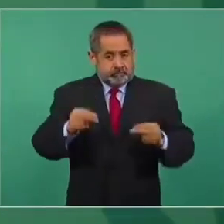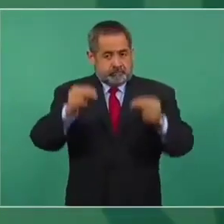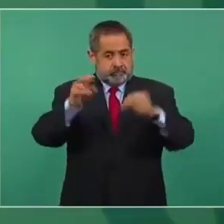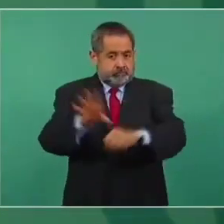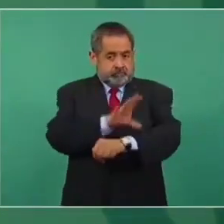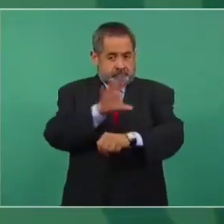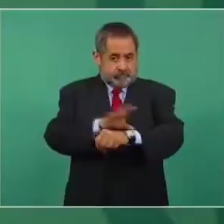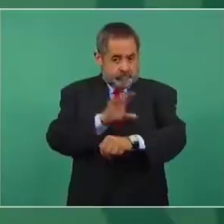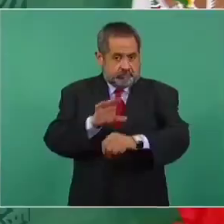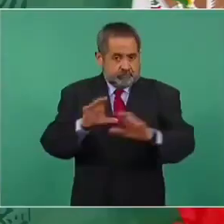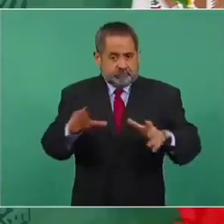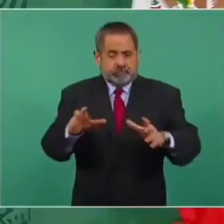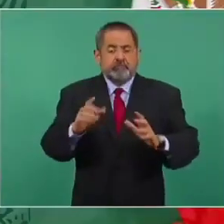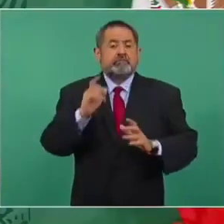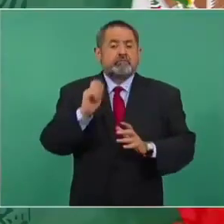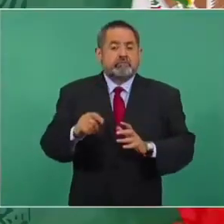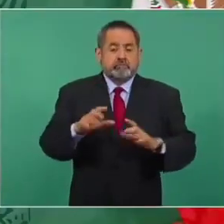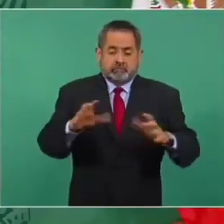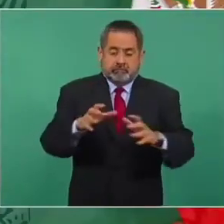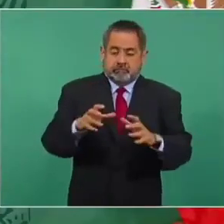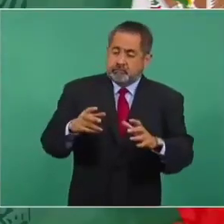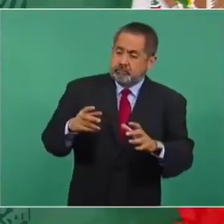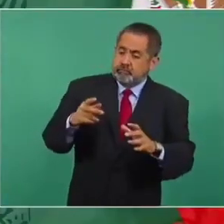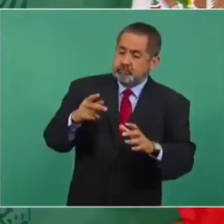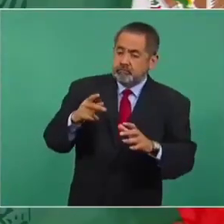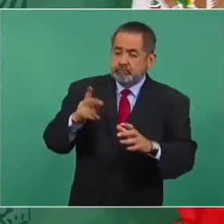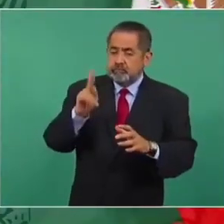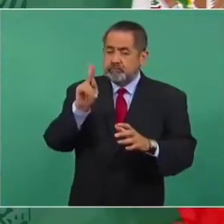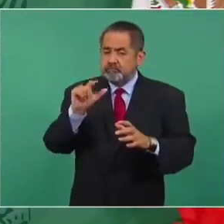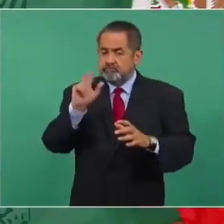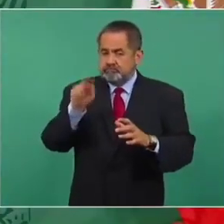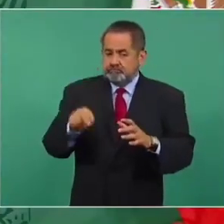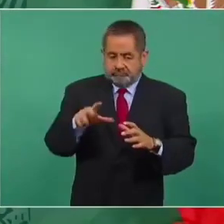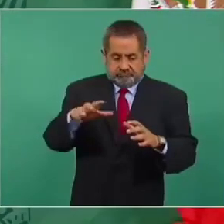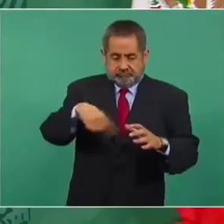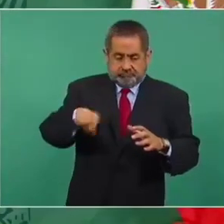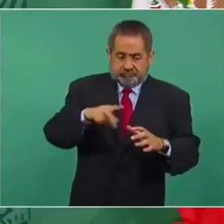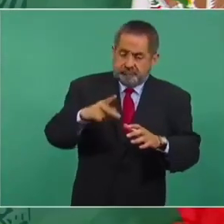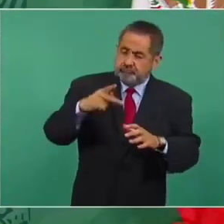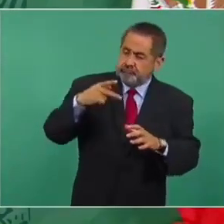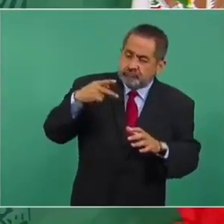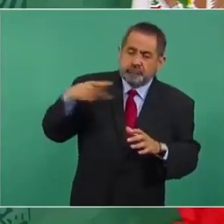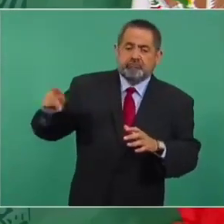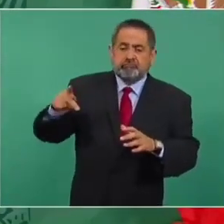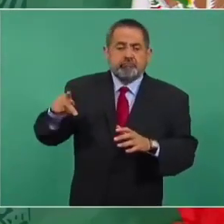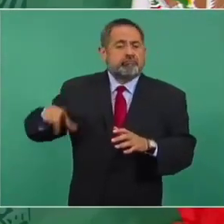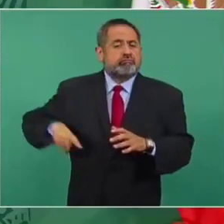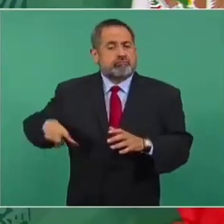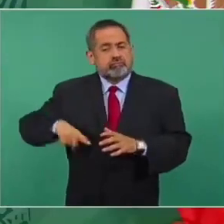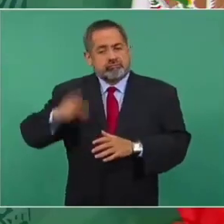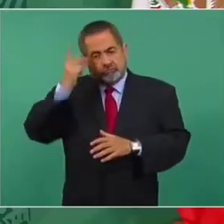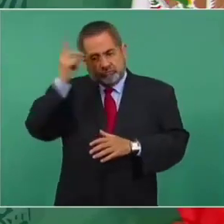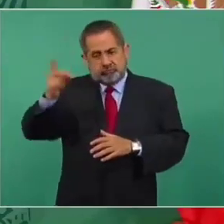una industria estratégica propiedad de la nación, de todos los mexicanos